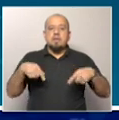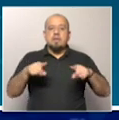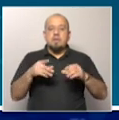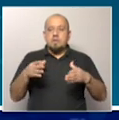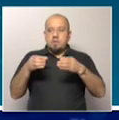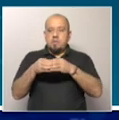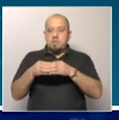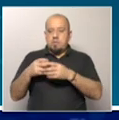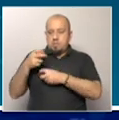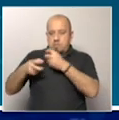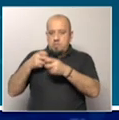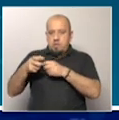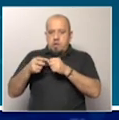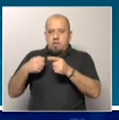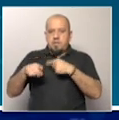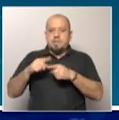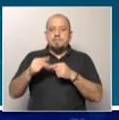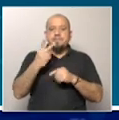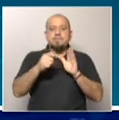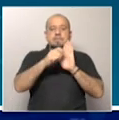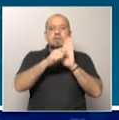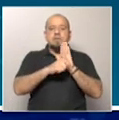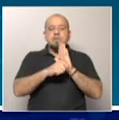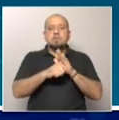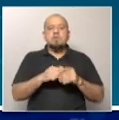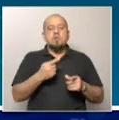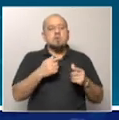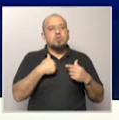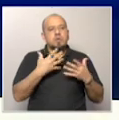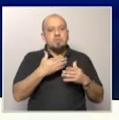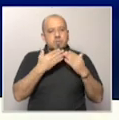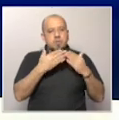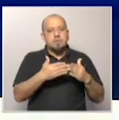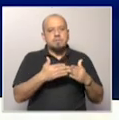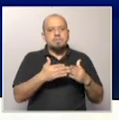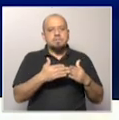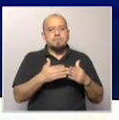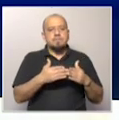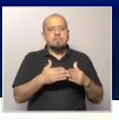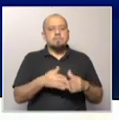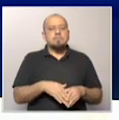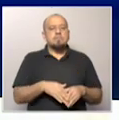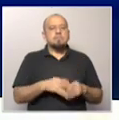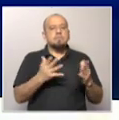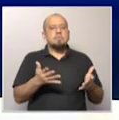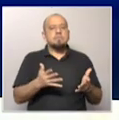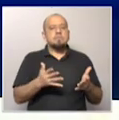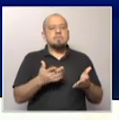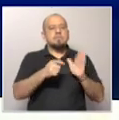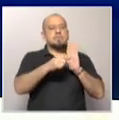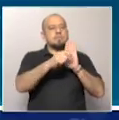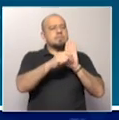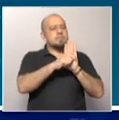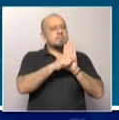coalición a la hora de tratar estos dos artículos. Tenemos 30 segundos, pero quería preguntarte, ¿no puede llegar a ser un artículo